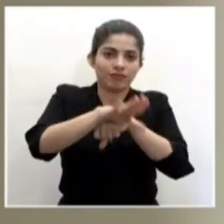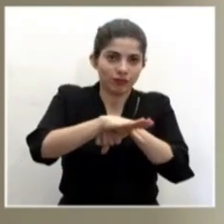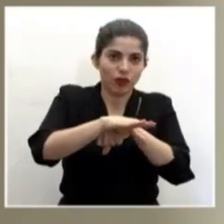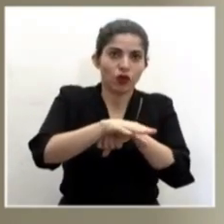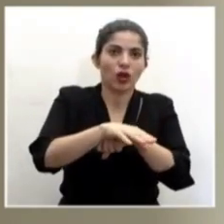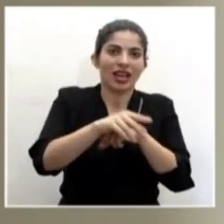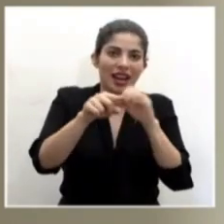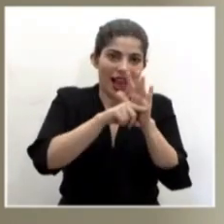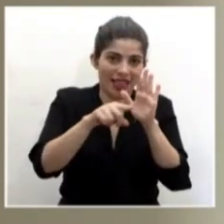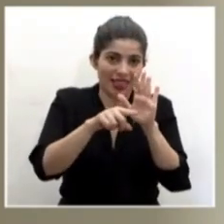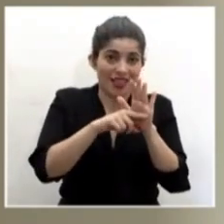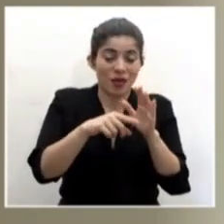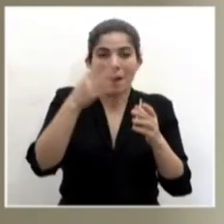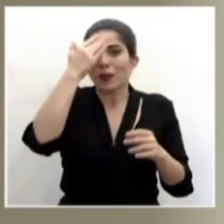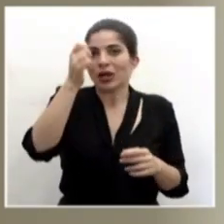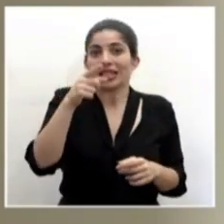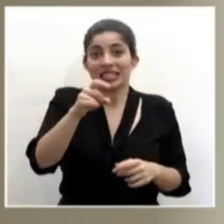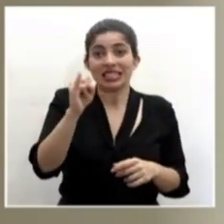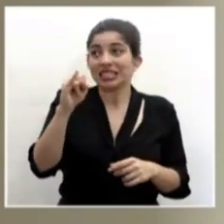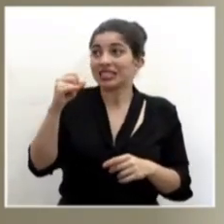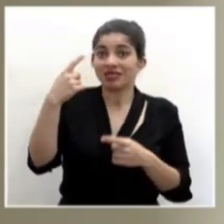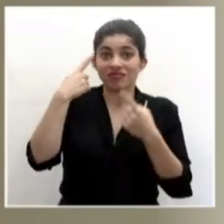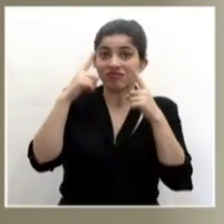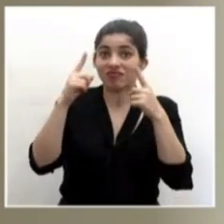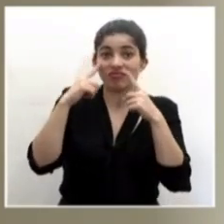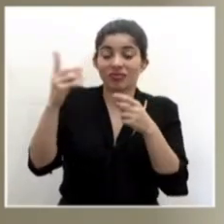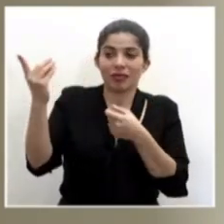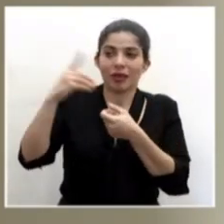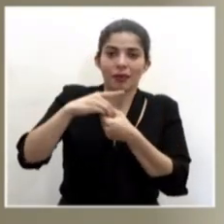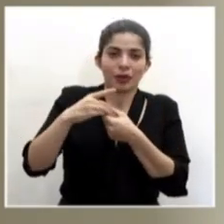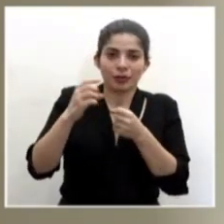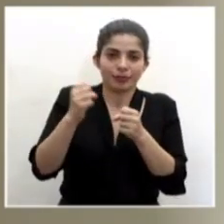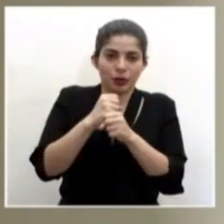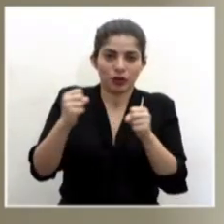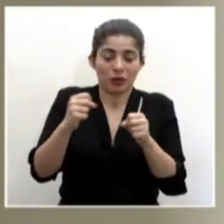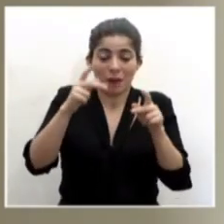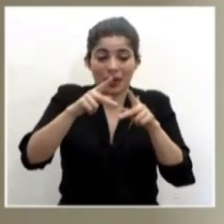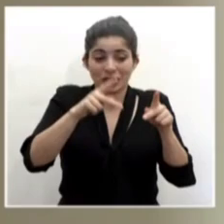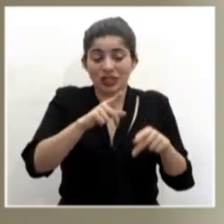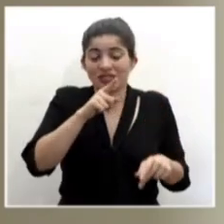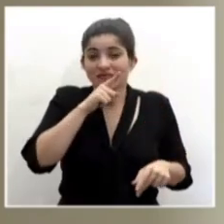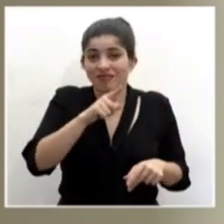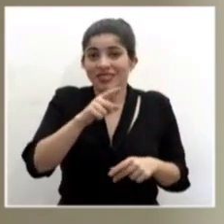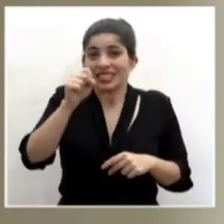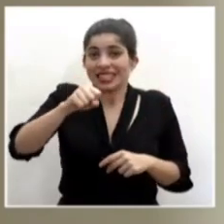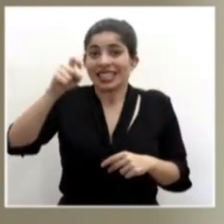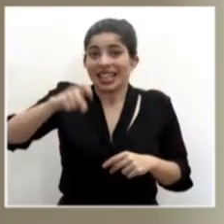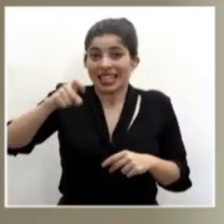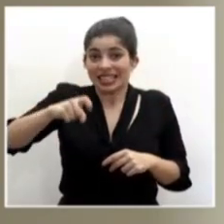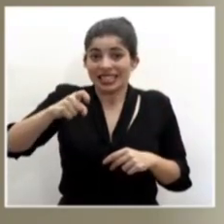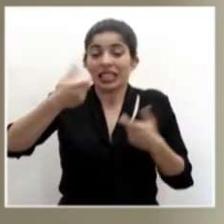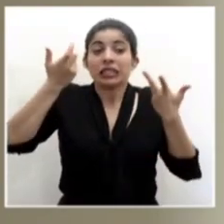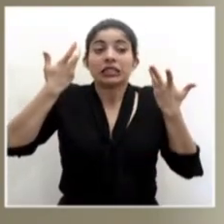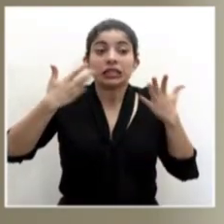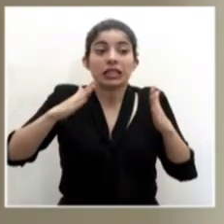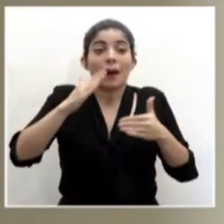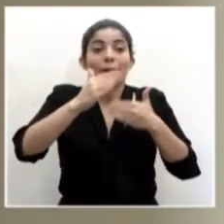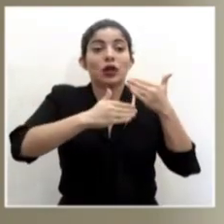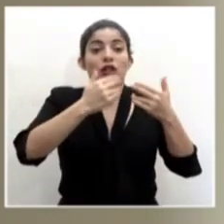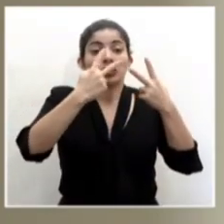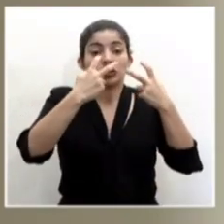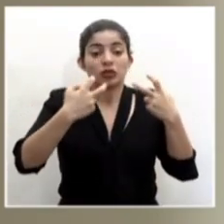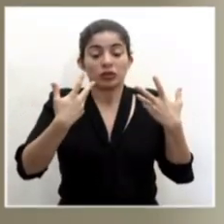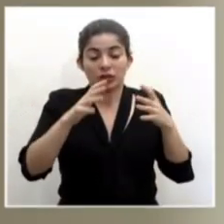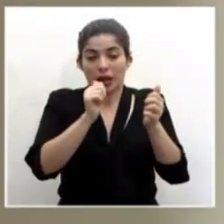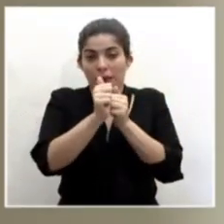significativa en que no podamos llegar a personas que realmente lo están necesitando y las cuales ya han pasado por los procesos de validación